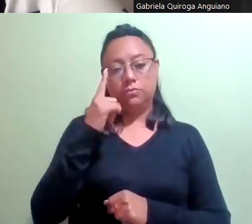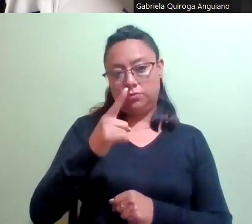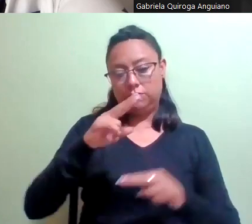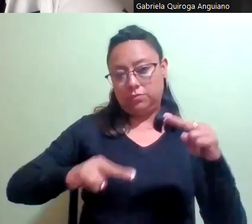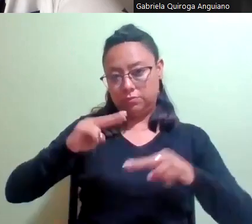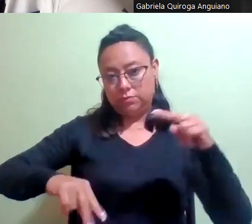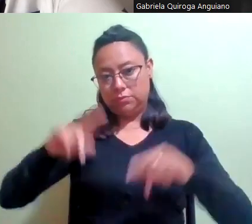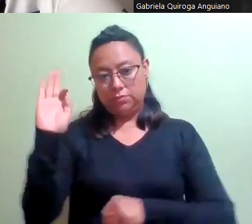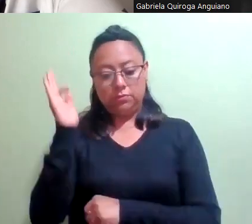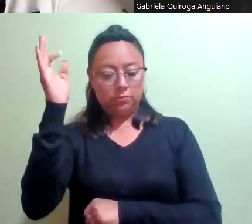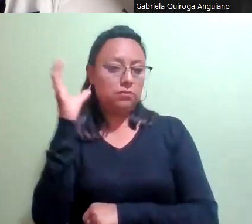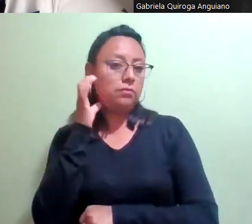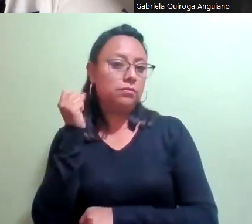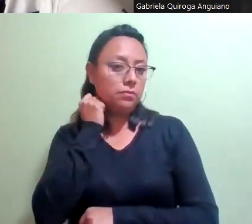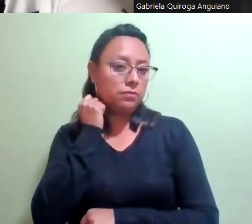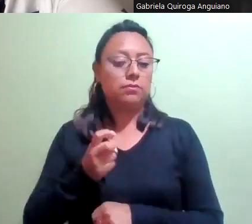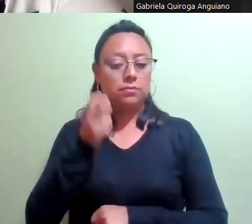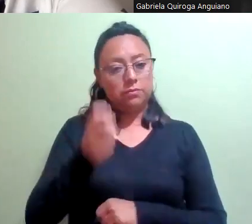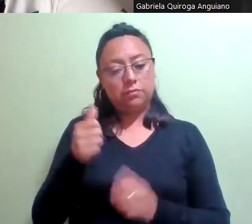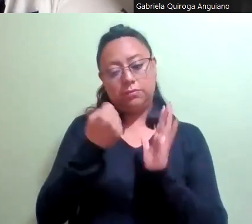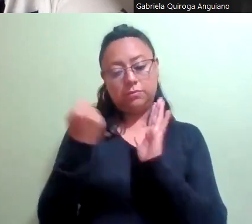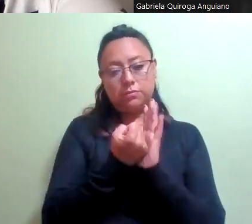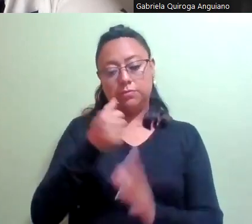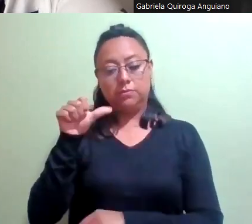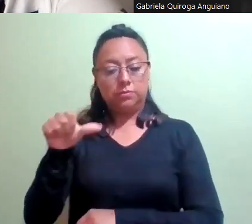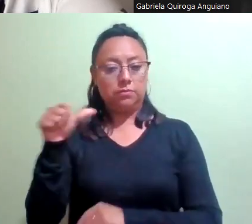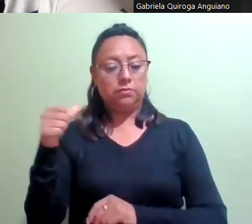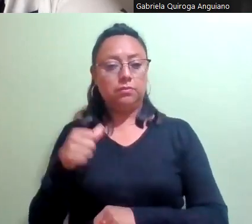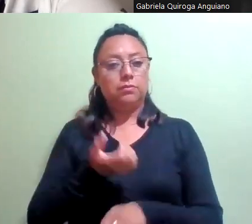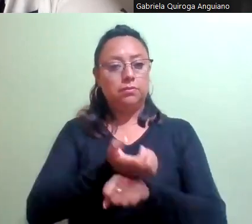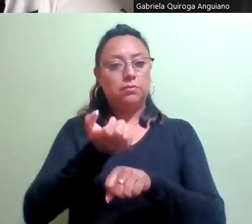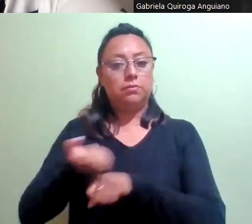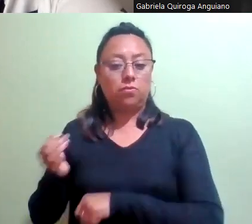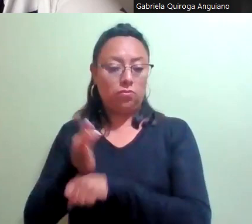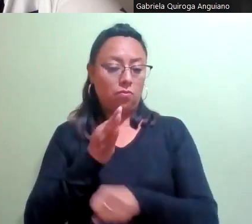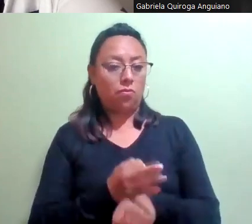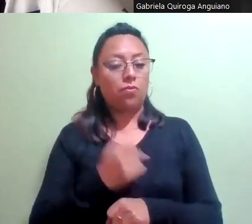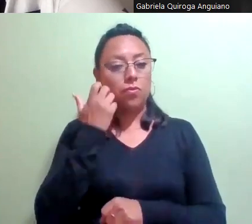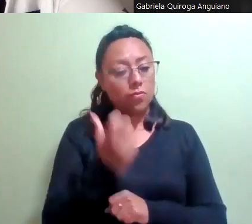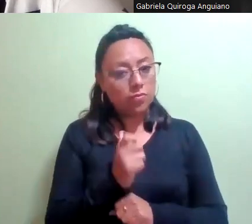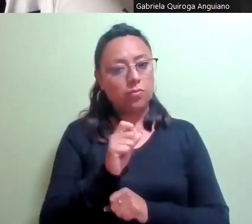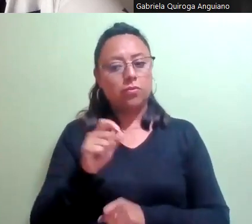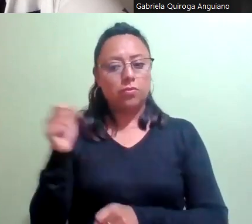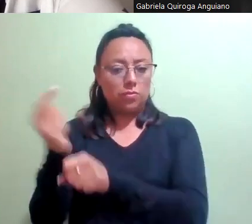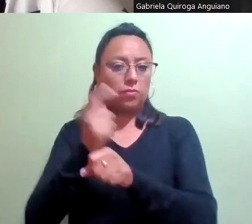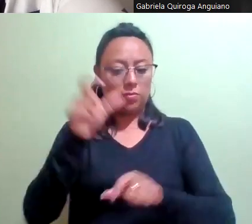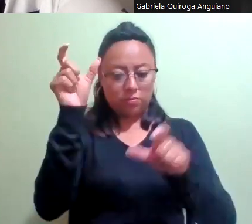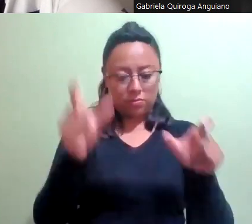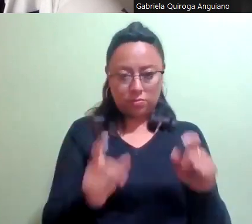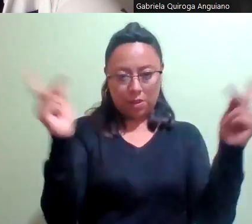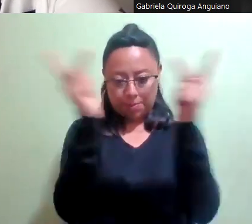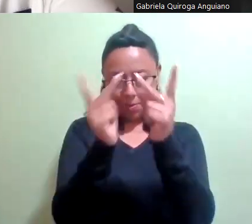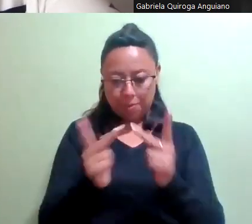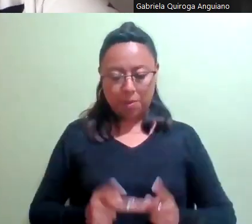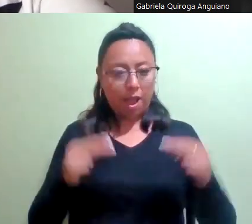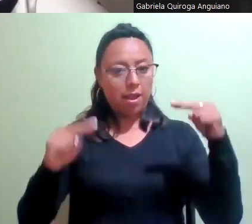en la que trabajaron está aprobada en dieciséis estados y están buscando la tipificación de la violencia vicaria a nivel federal. Han